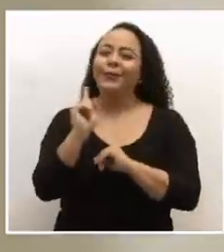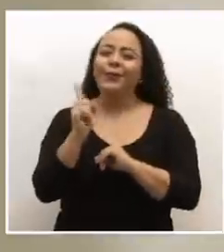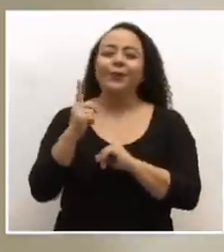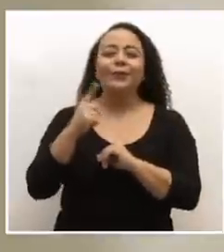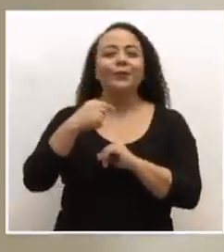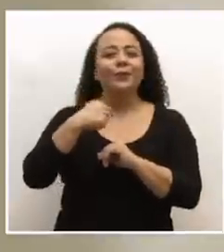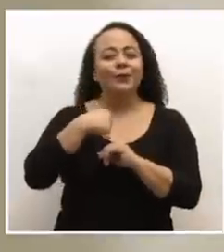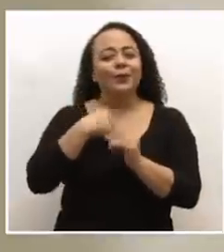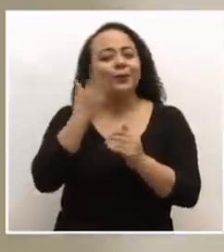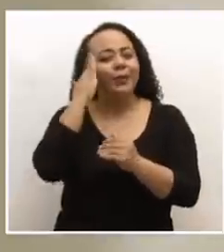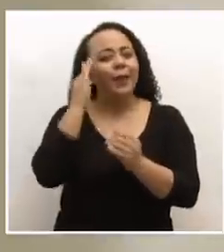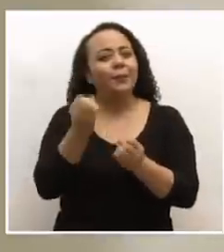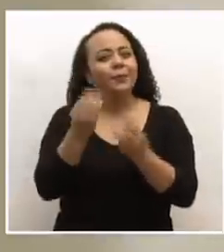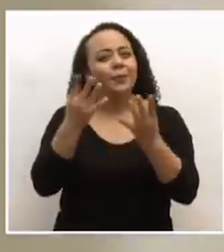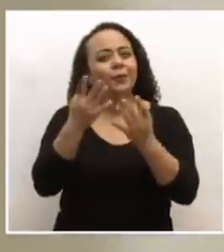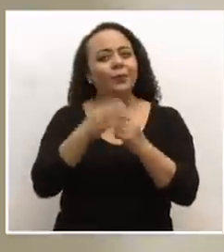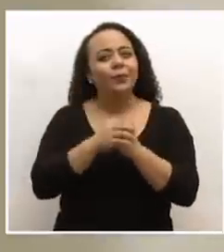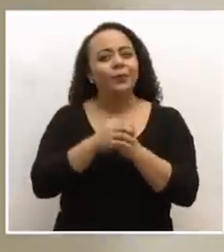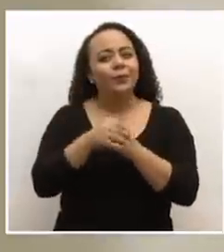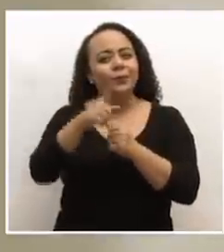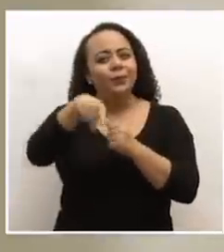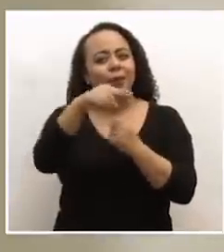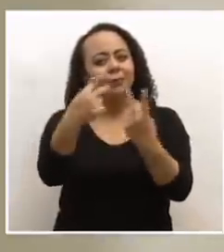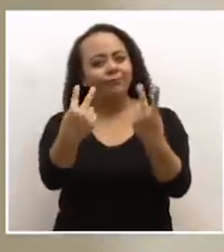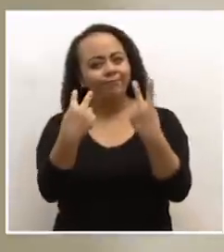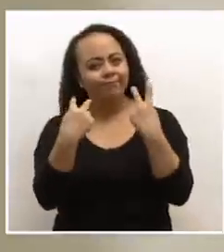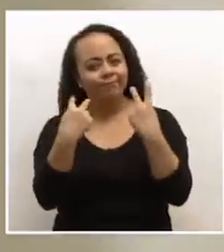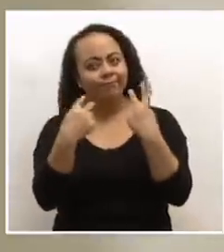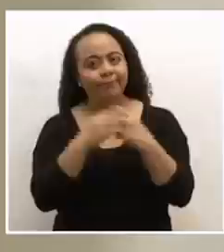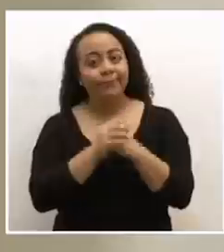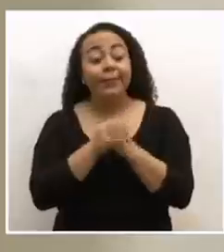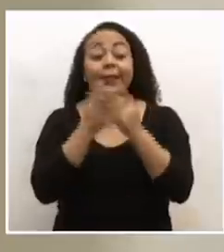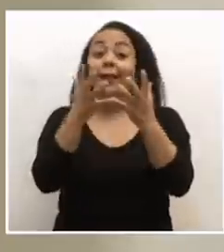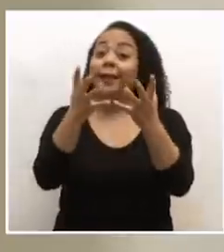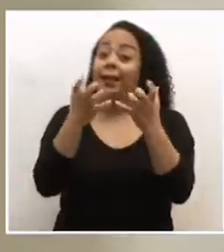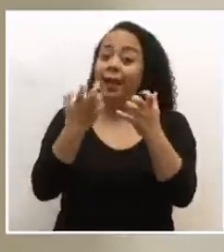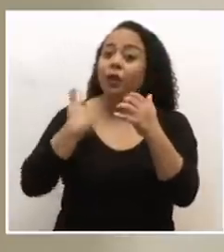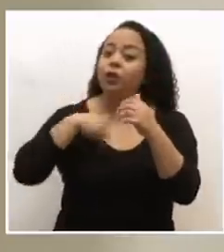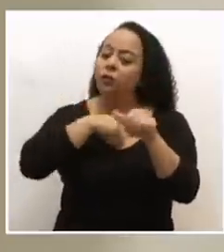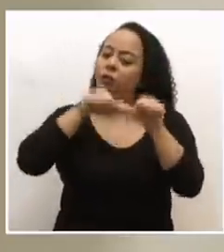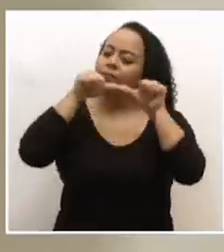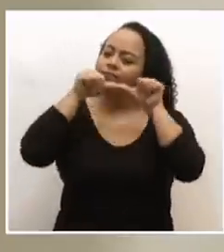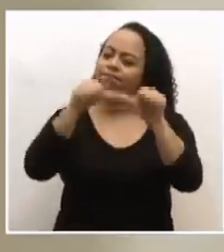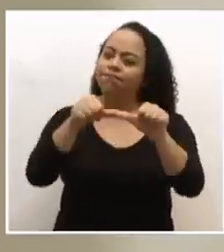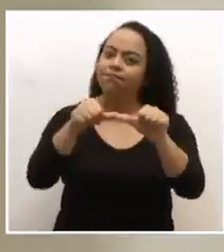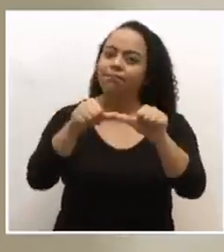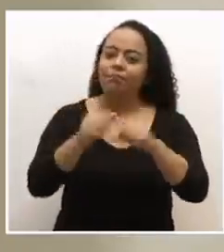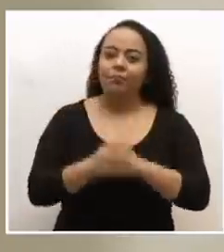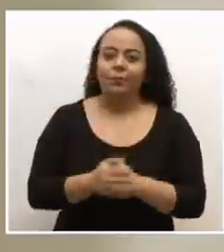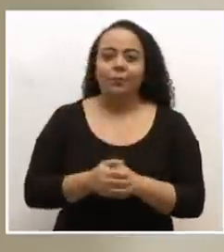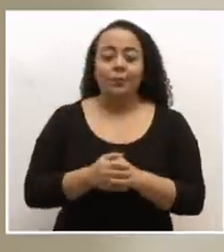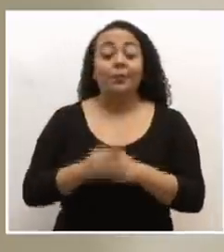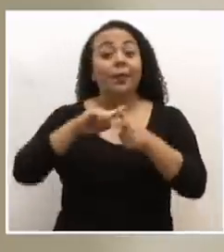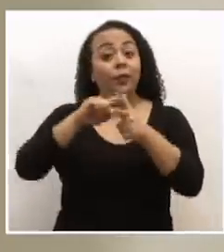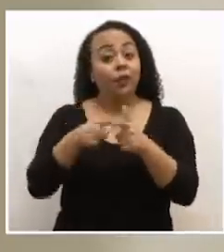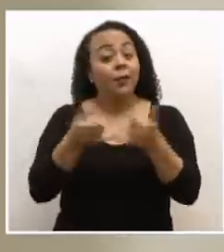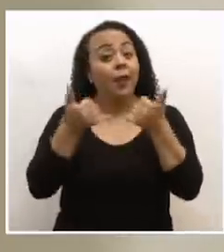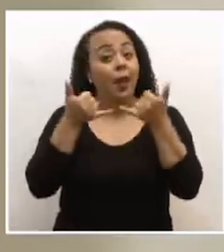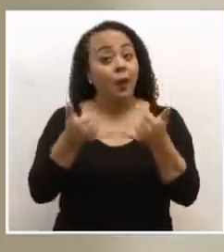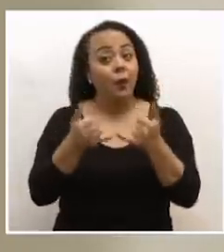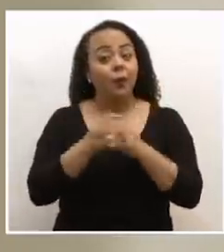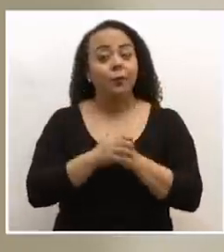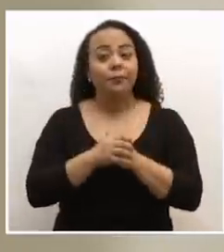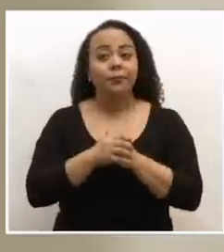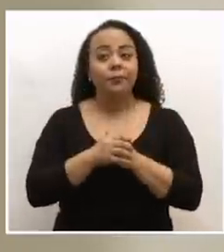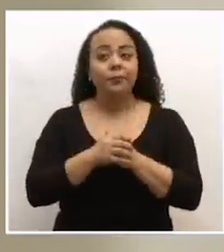y yo sé que muchos de los que están, muchas de los que están observando quieren que salgamos adelante. Así que ahora que vayamos